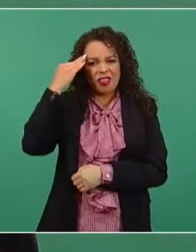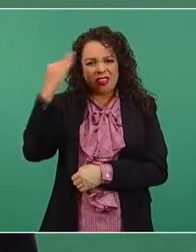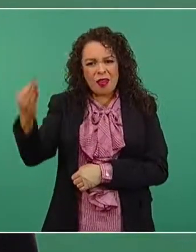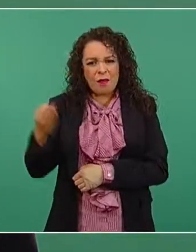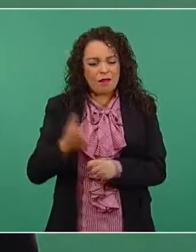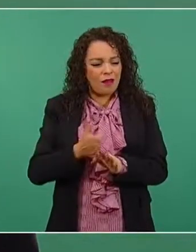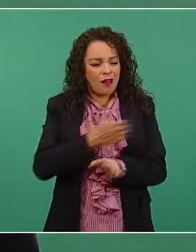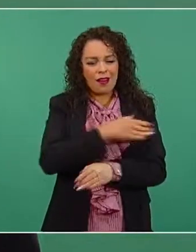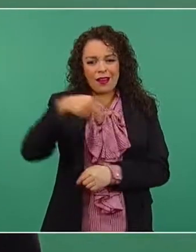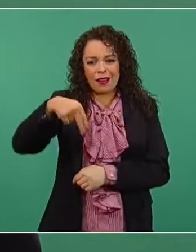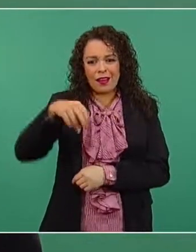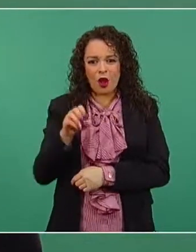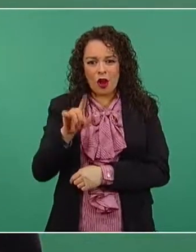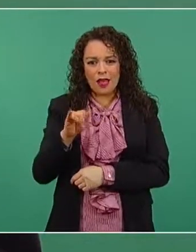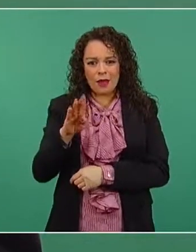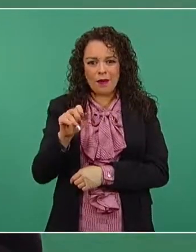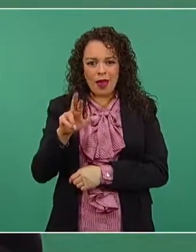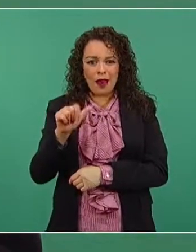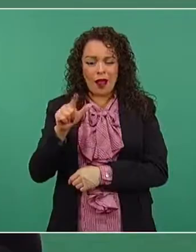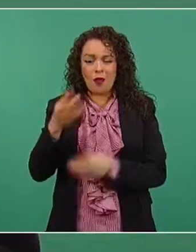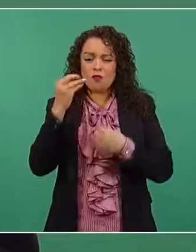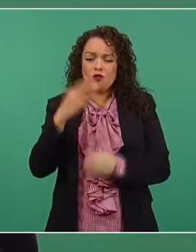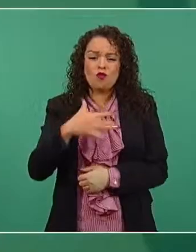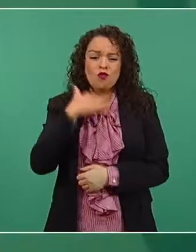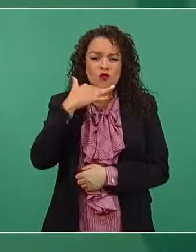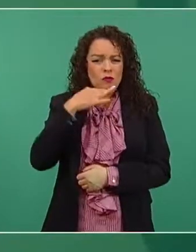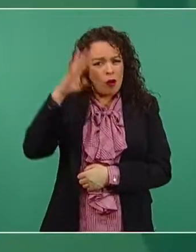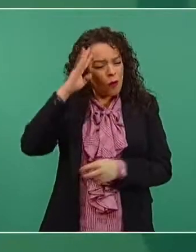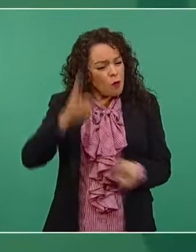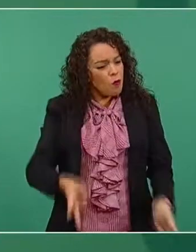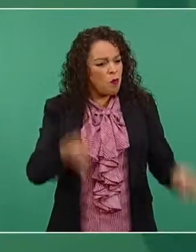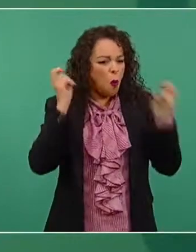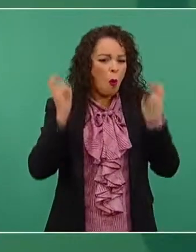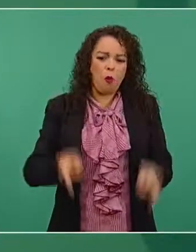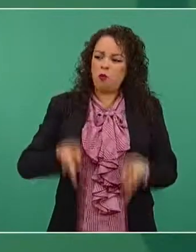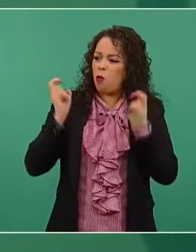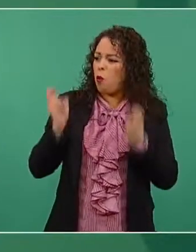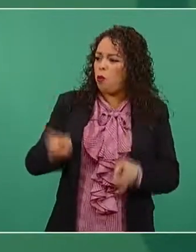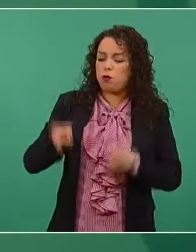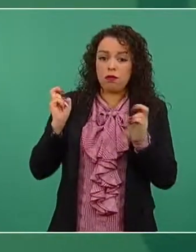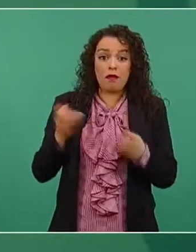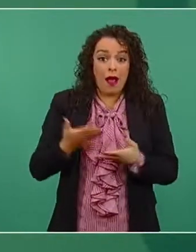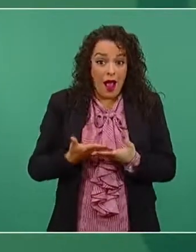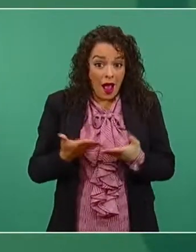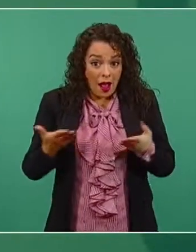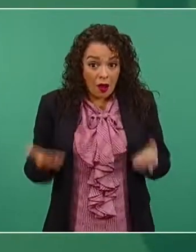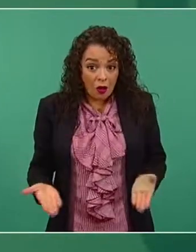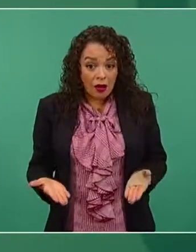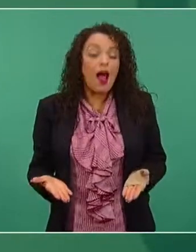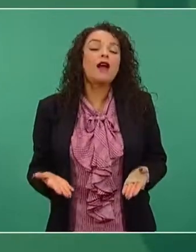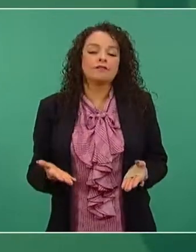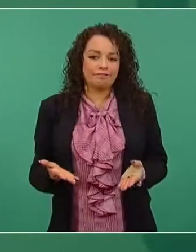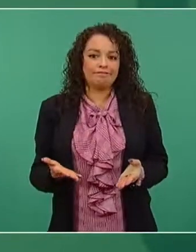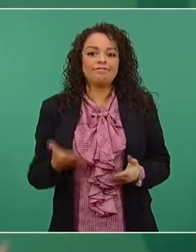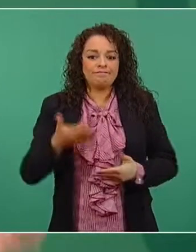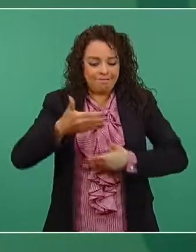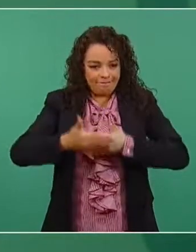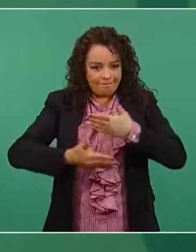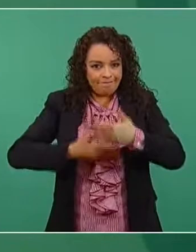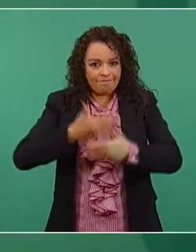y de corrupción, que estamos superando, pero que